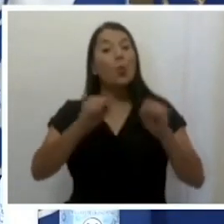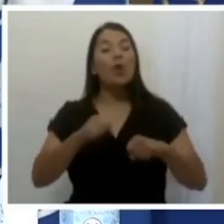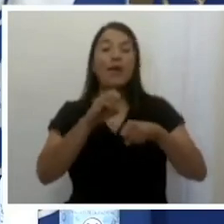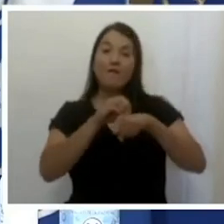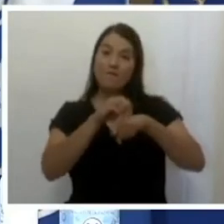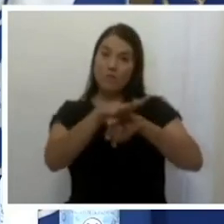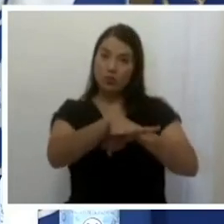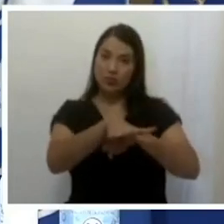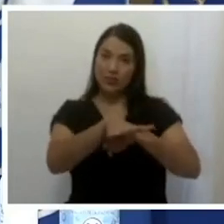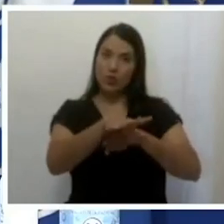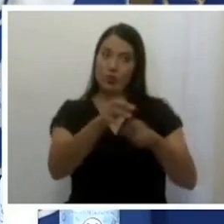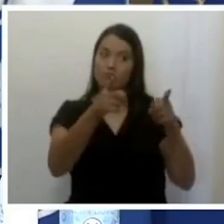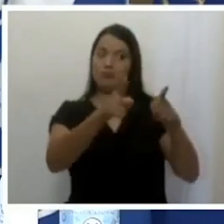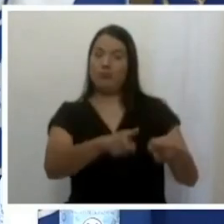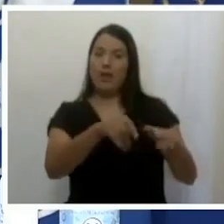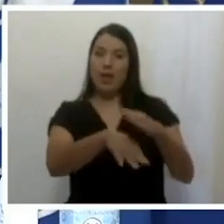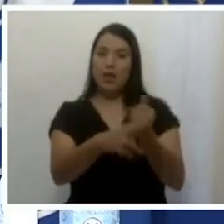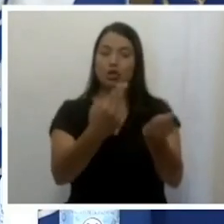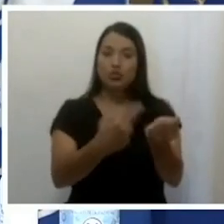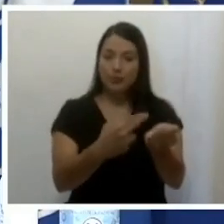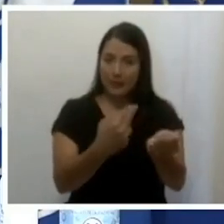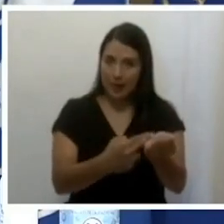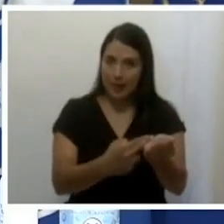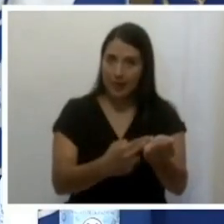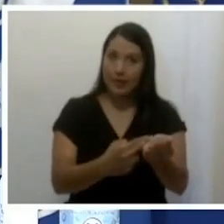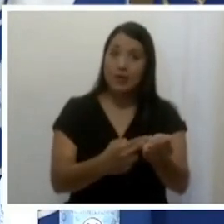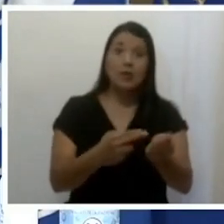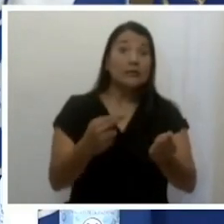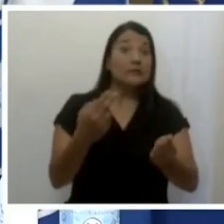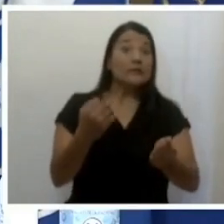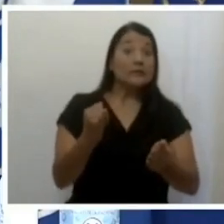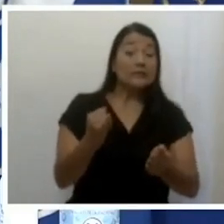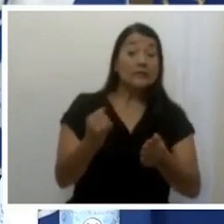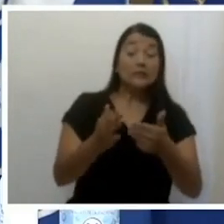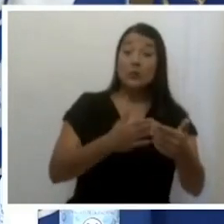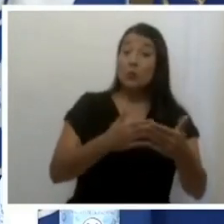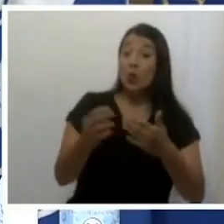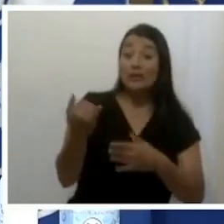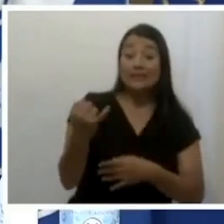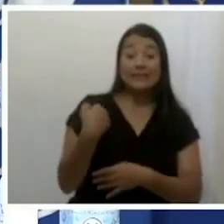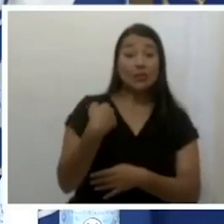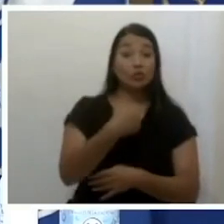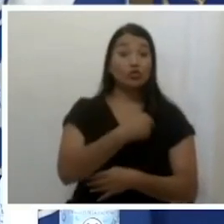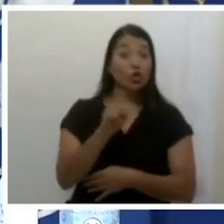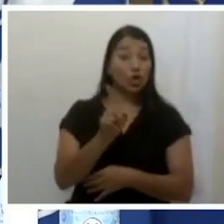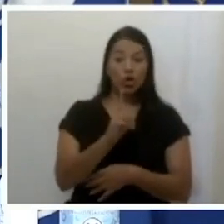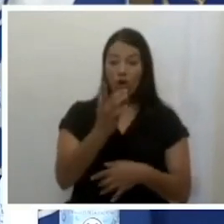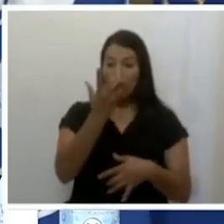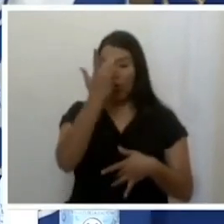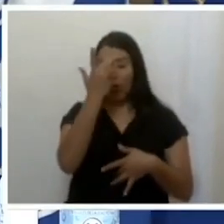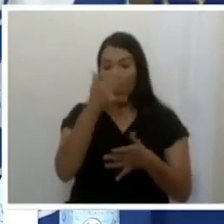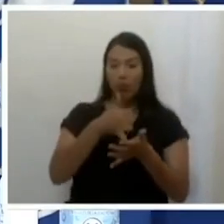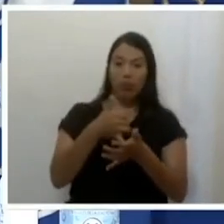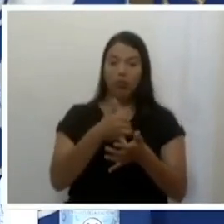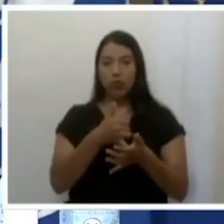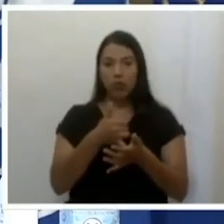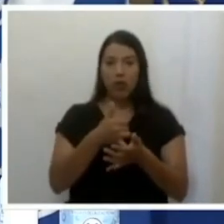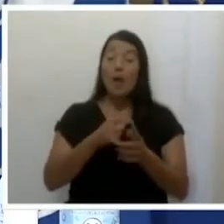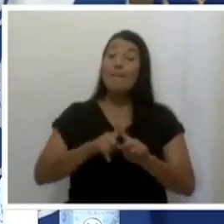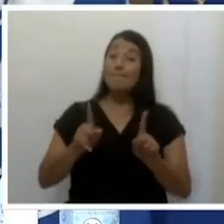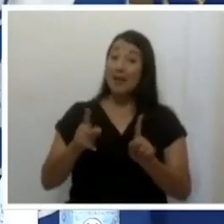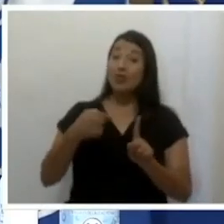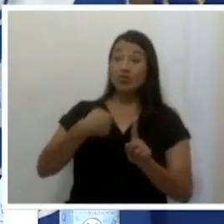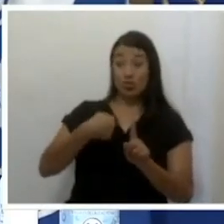vemos en los hospitales. Aunque no nos enfermemos a la gravedad para ocupar un hospital, podemos